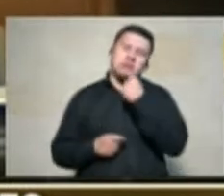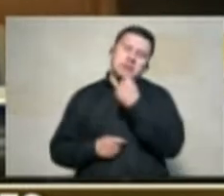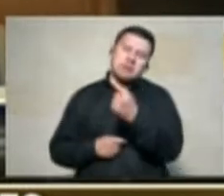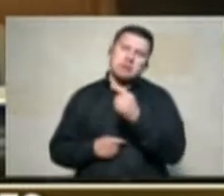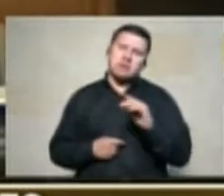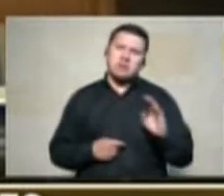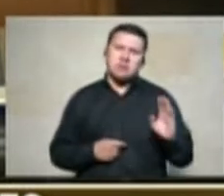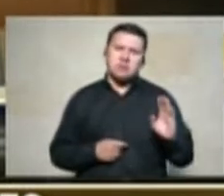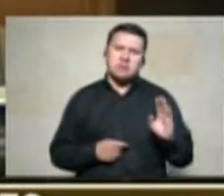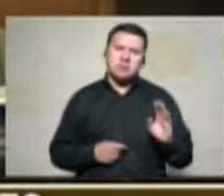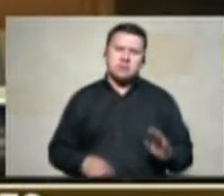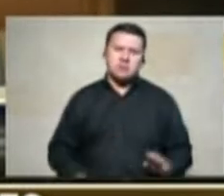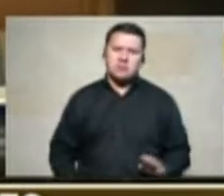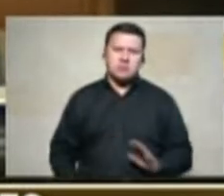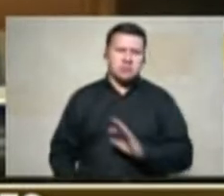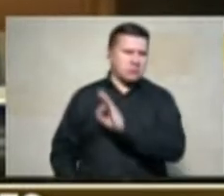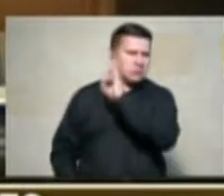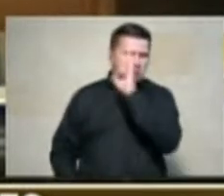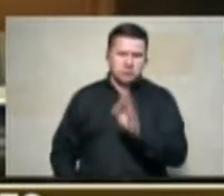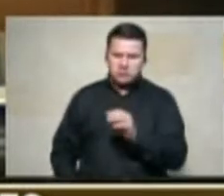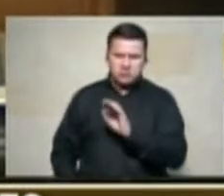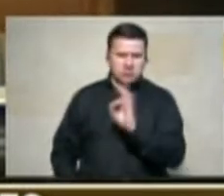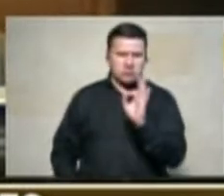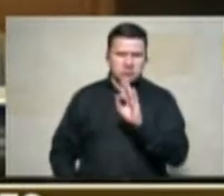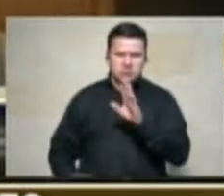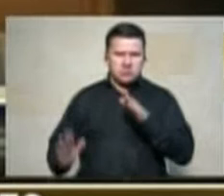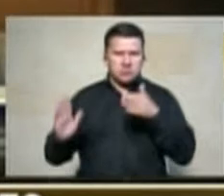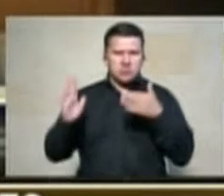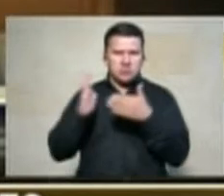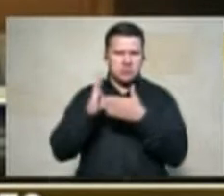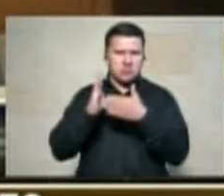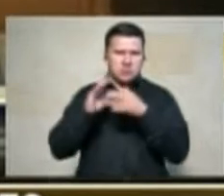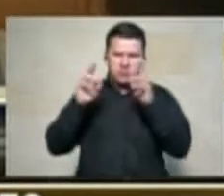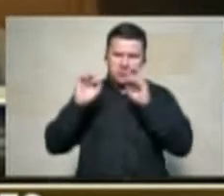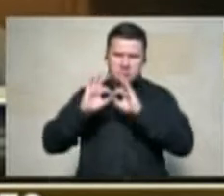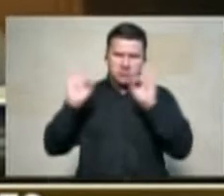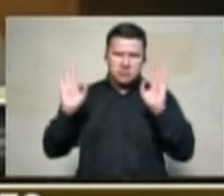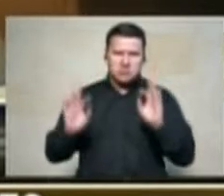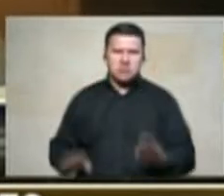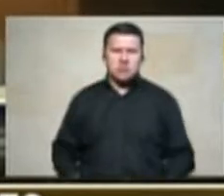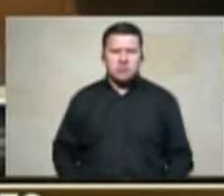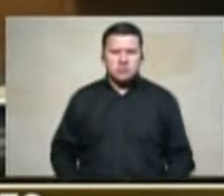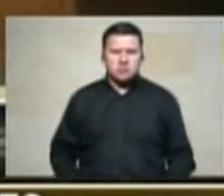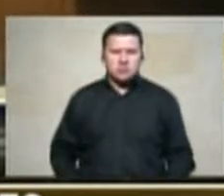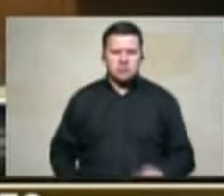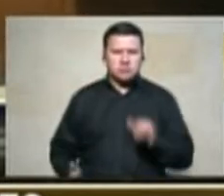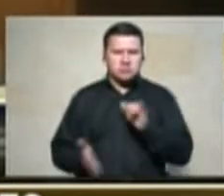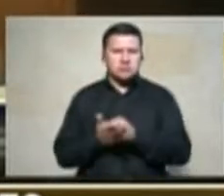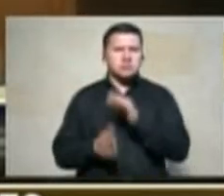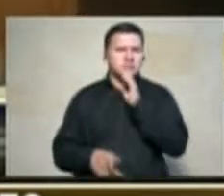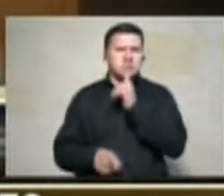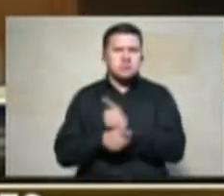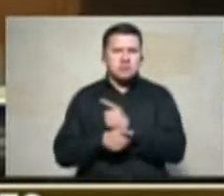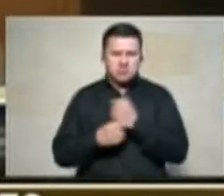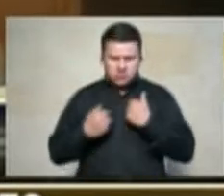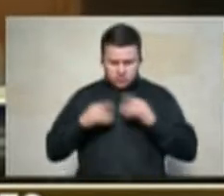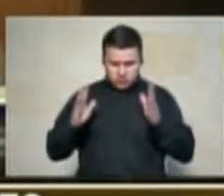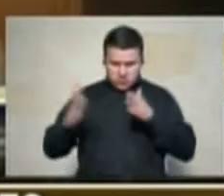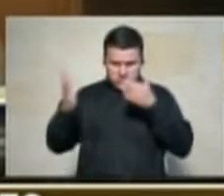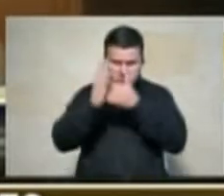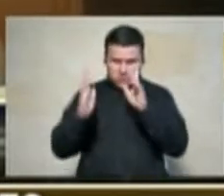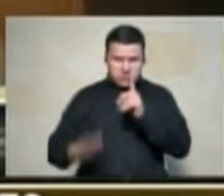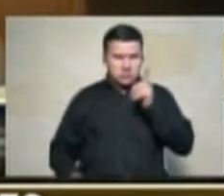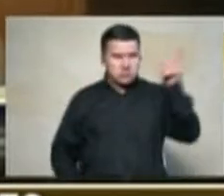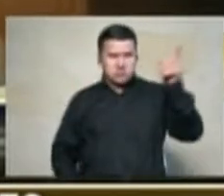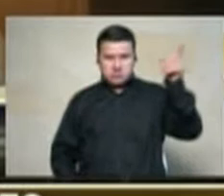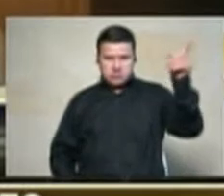que él jamás ha puesto una demanda por ese tema que fue la misma unidad de